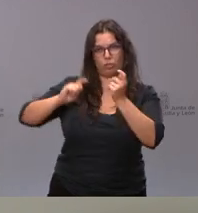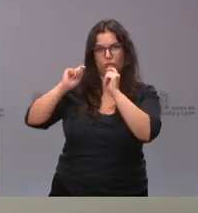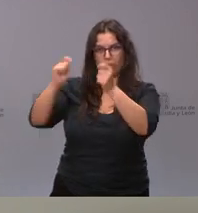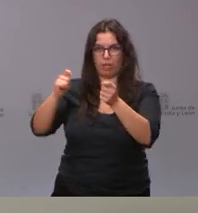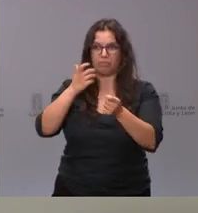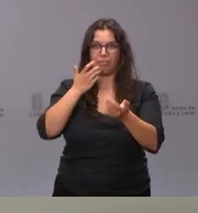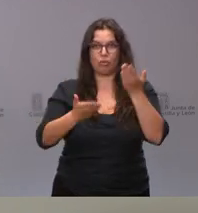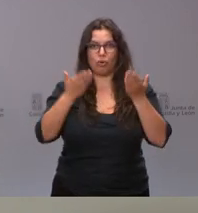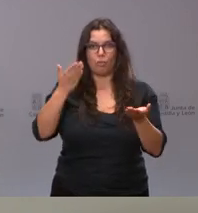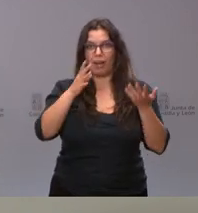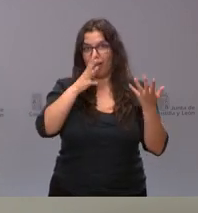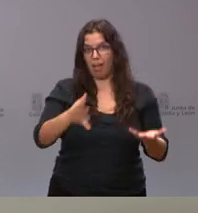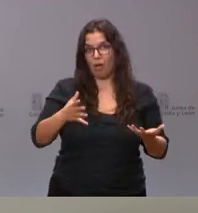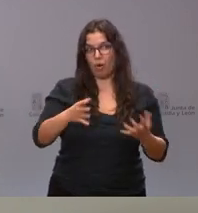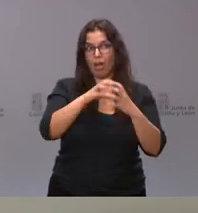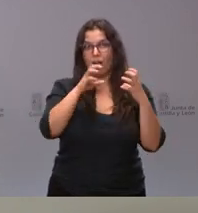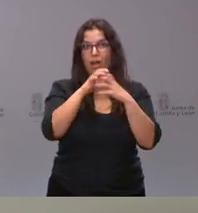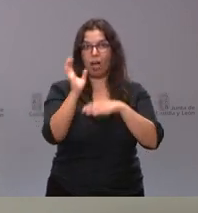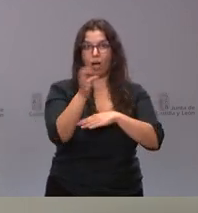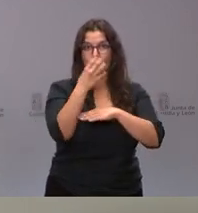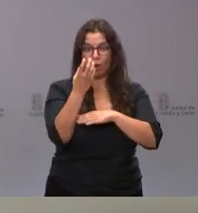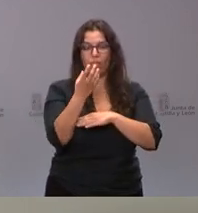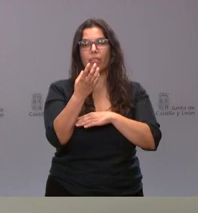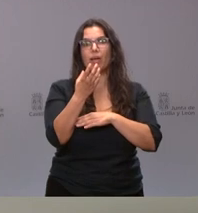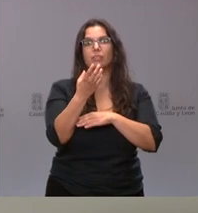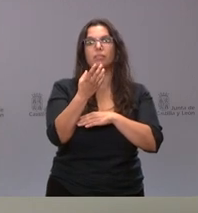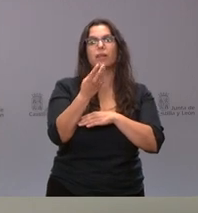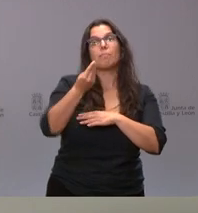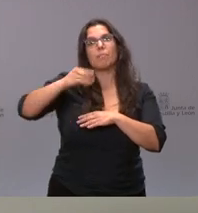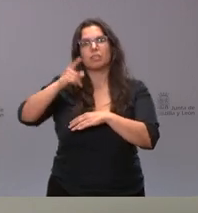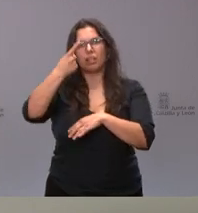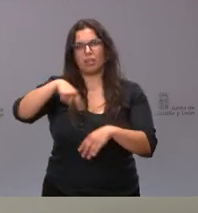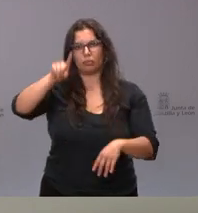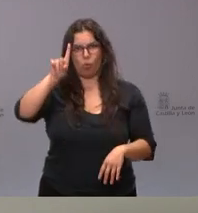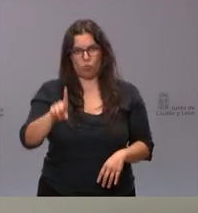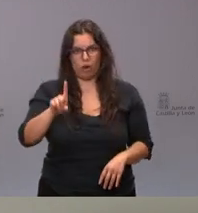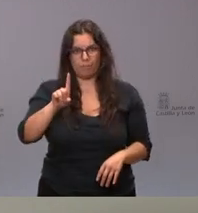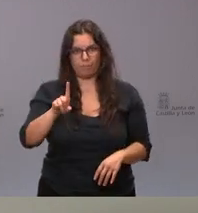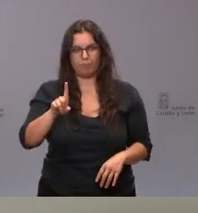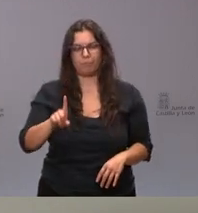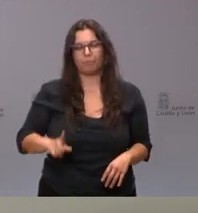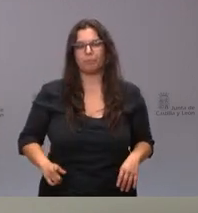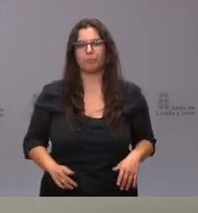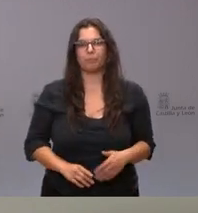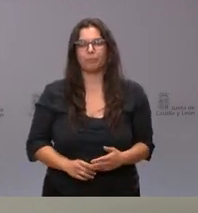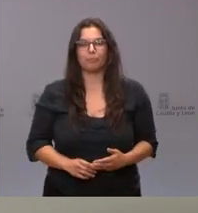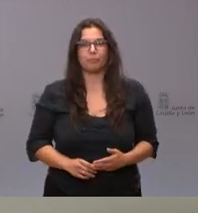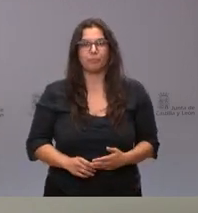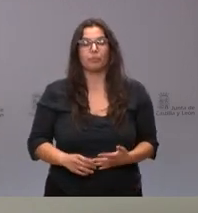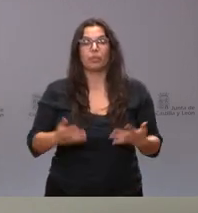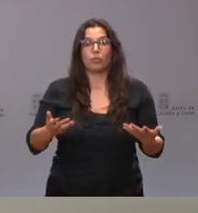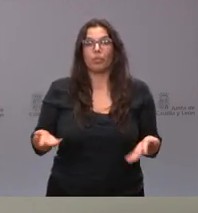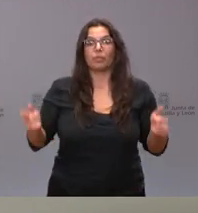de las actualmente disponibles. 101 nuevas ambulancias en nuestra comunidad autónoma. Pasaremos en